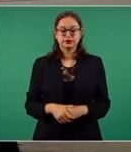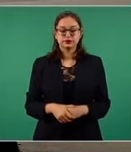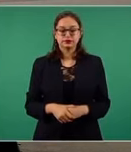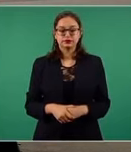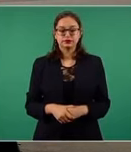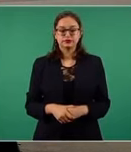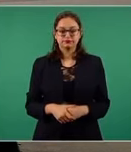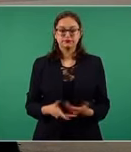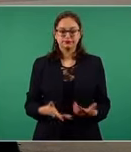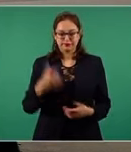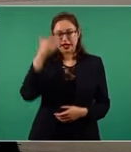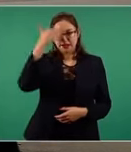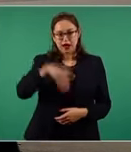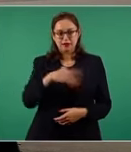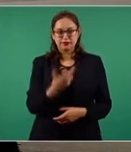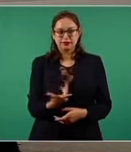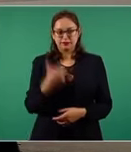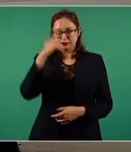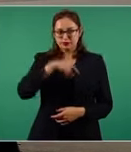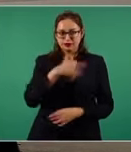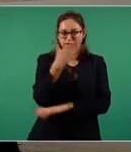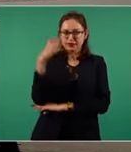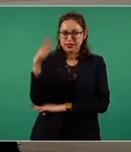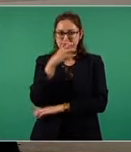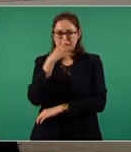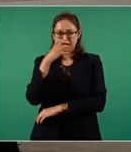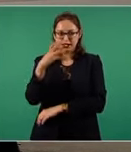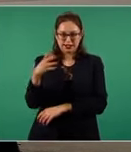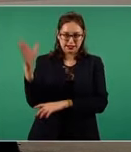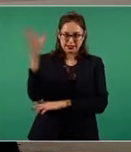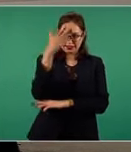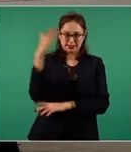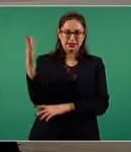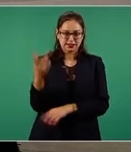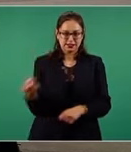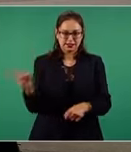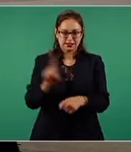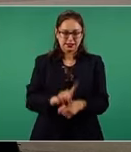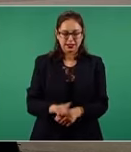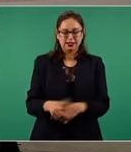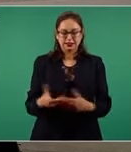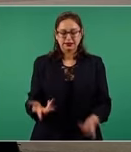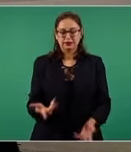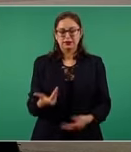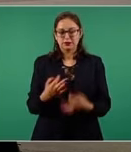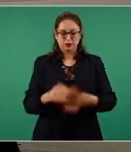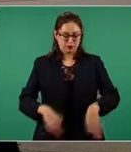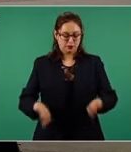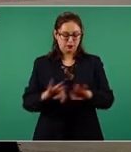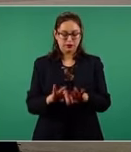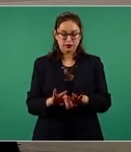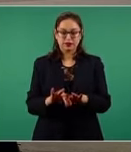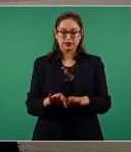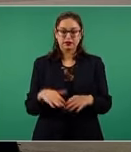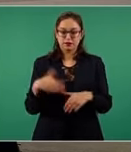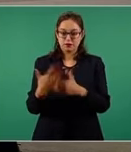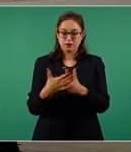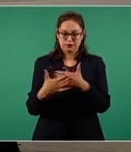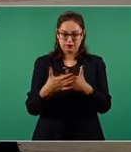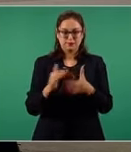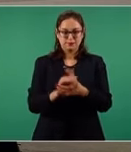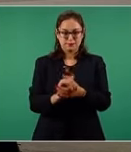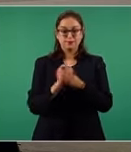El grito. Es muy importante este sorteo y hago un llamado